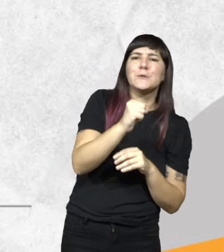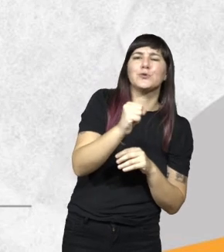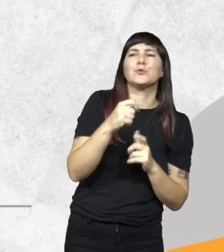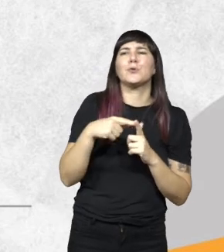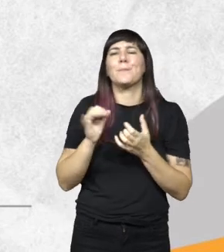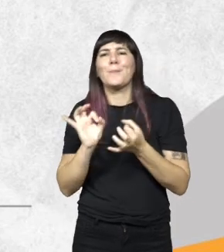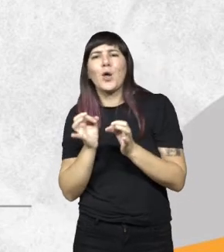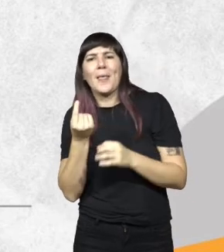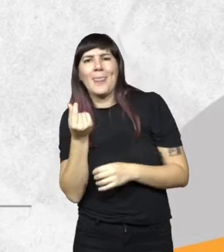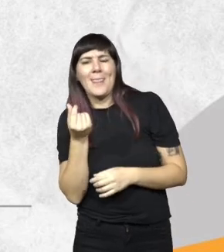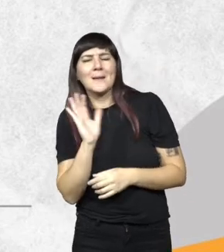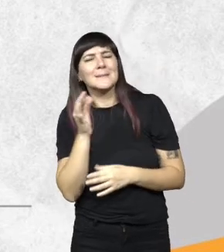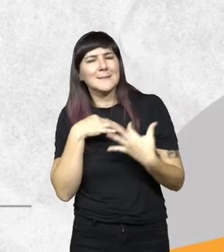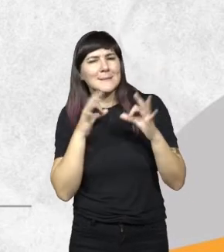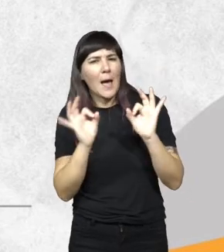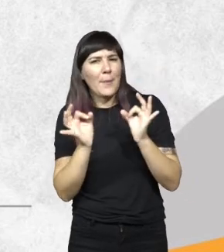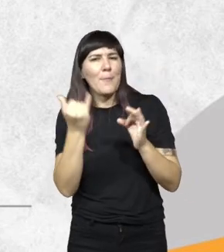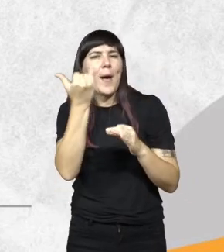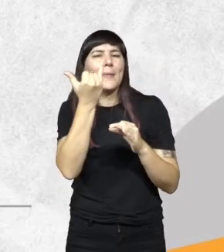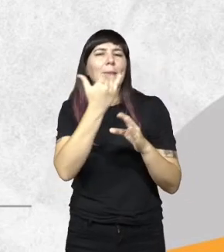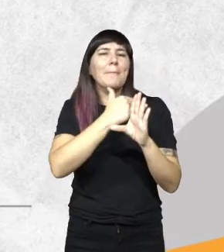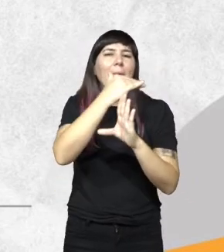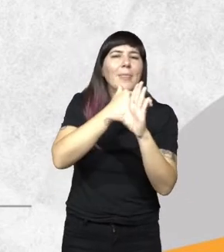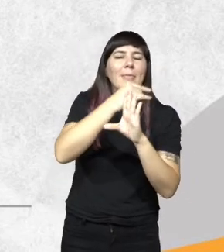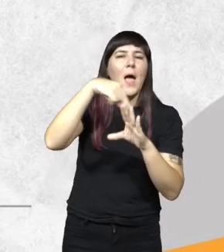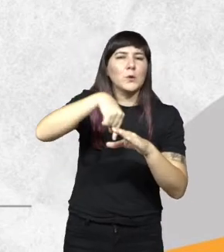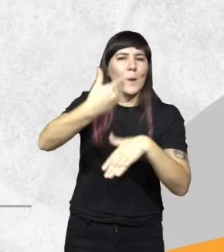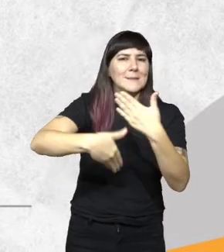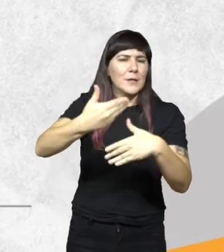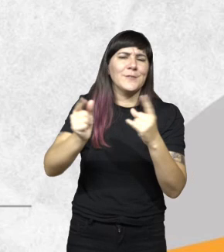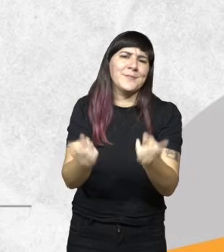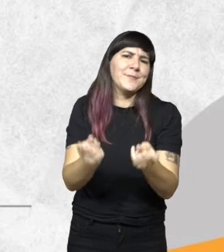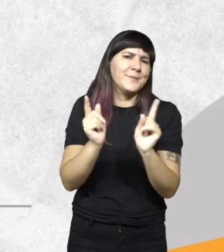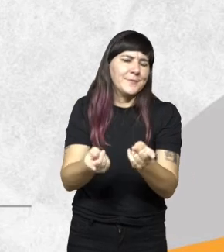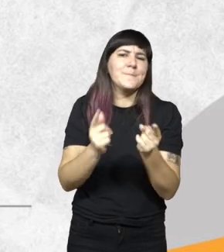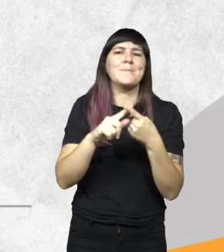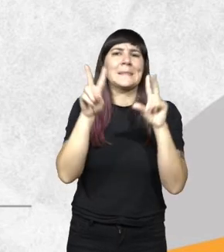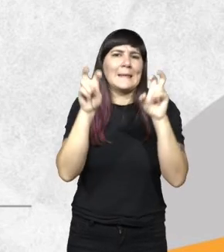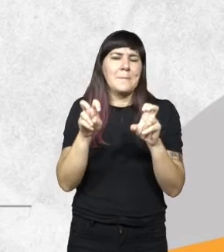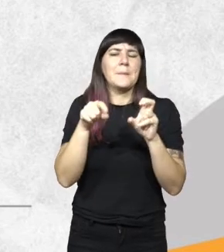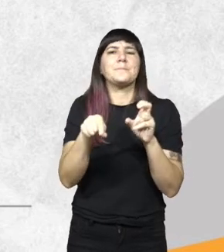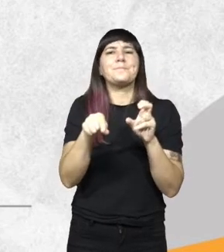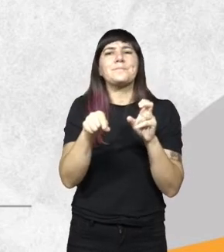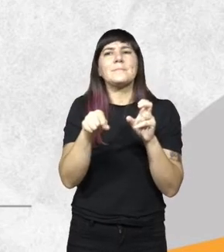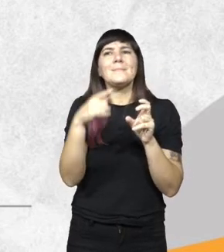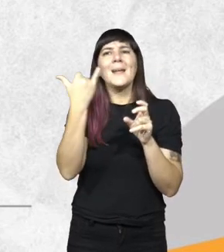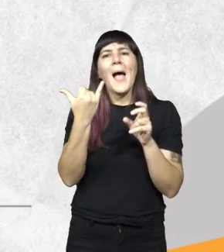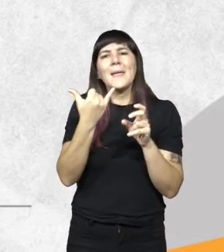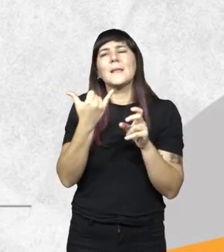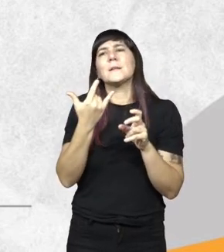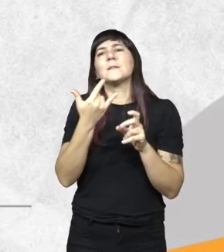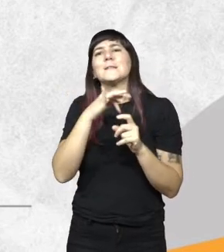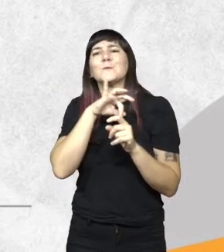momento porque sabemos lo que pasa tenemos que tener una medida de actualización constante en esta materia entonces lo tenemos en sueldo de la